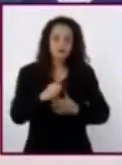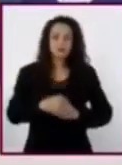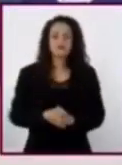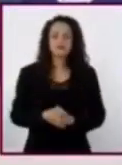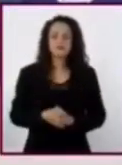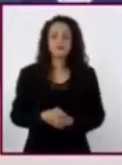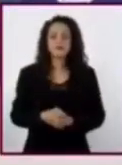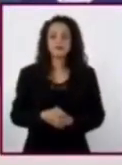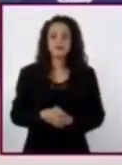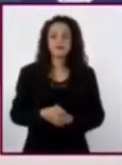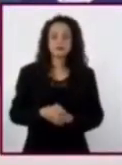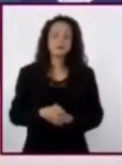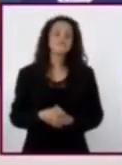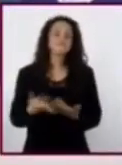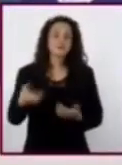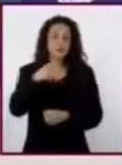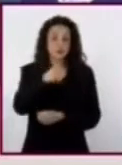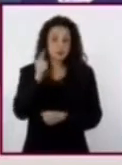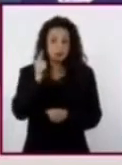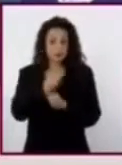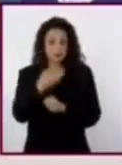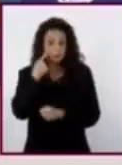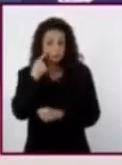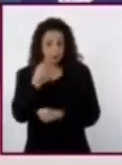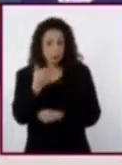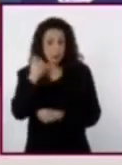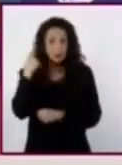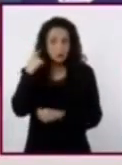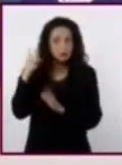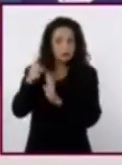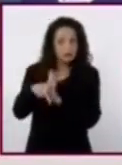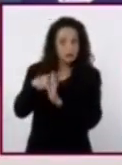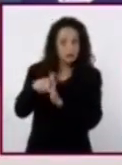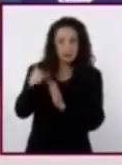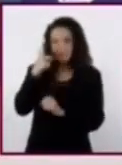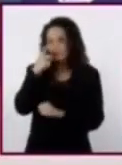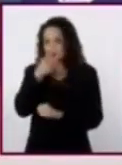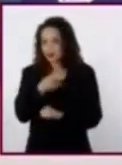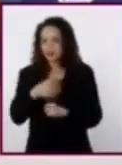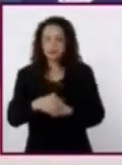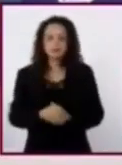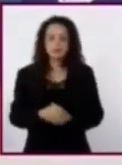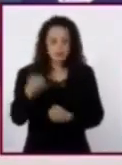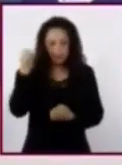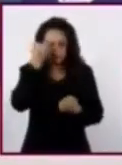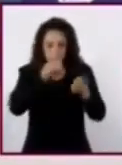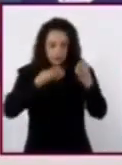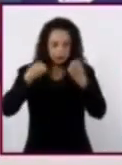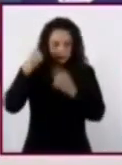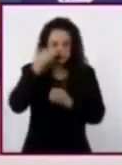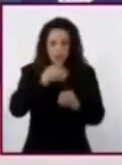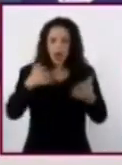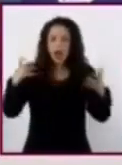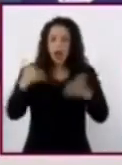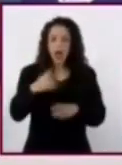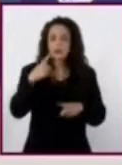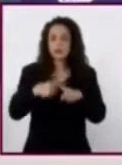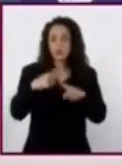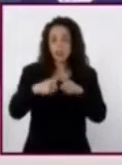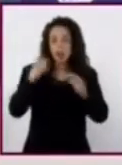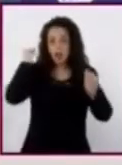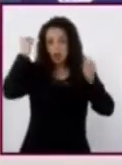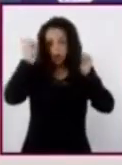seguramente habrán observado y escuchado en el video, el análisis que realiza el arqueólogo de los restos